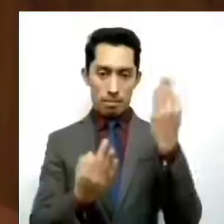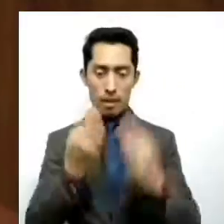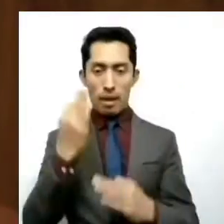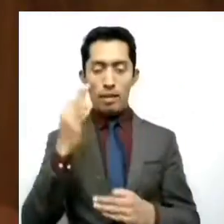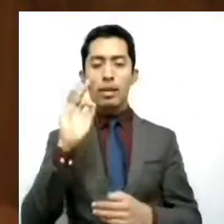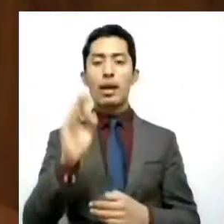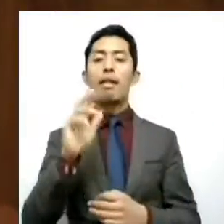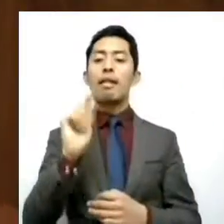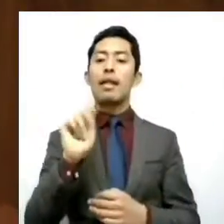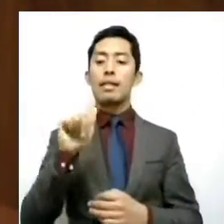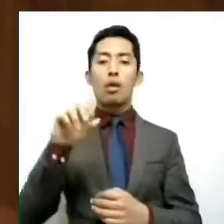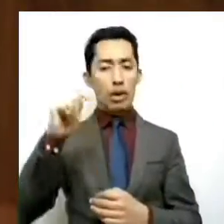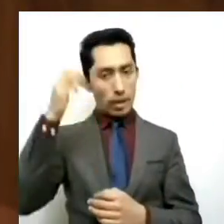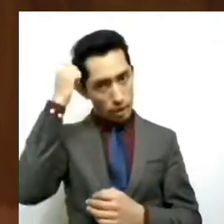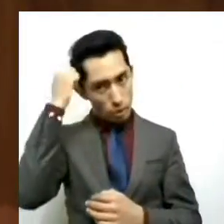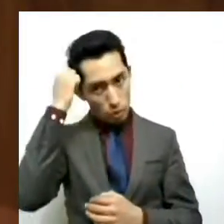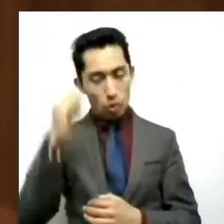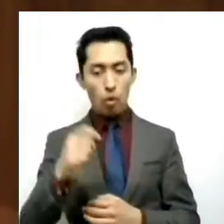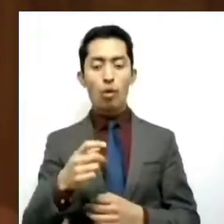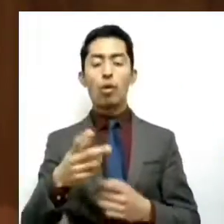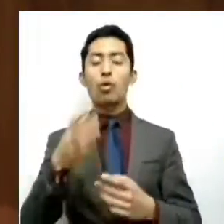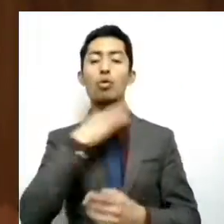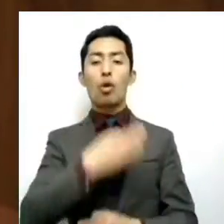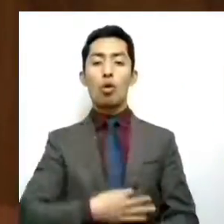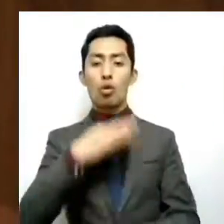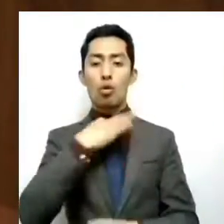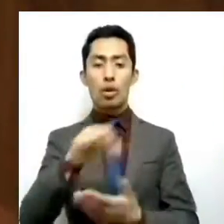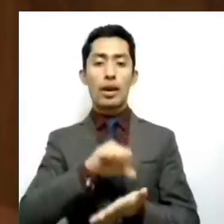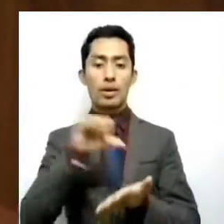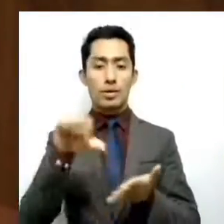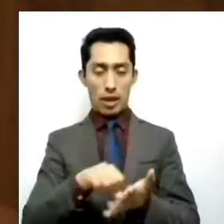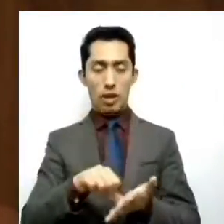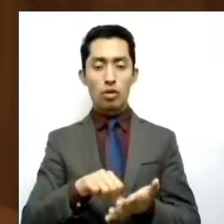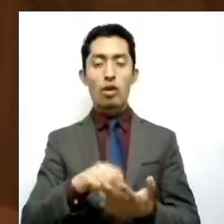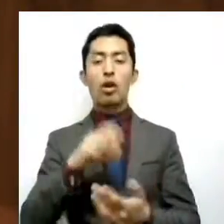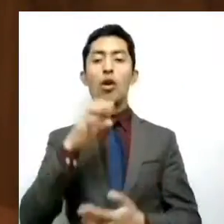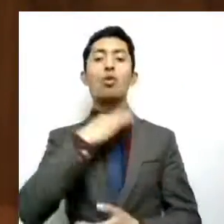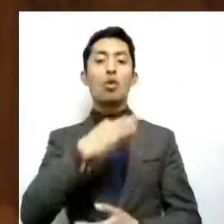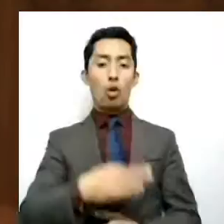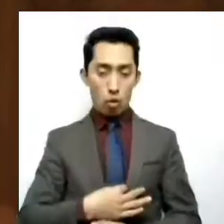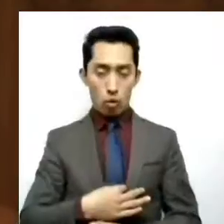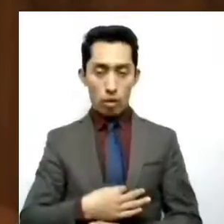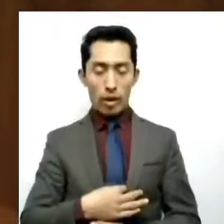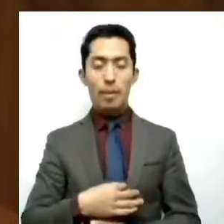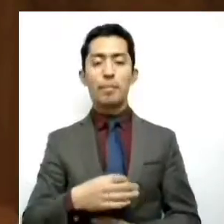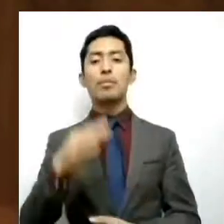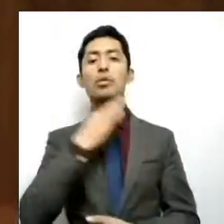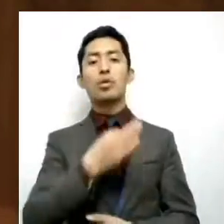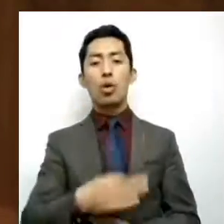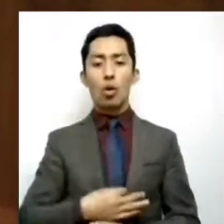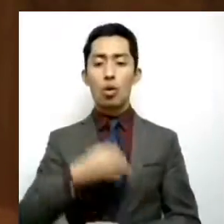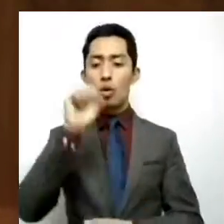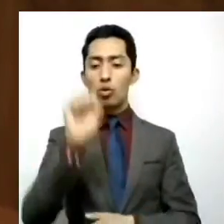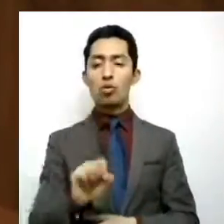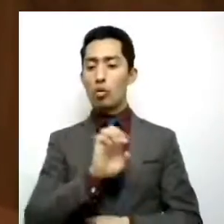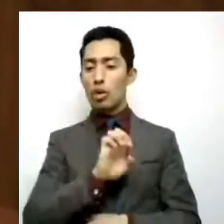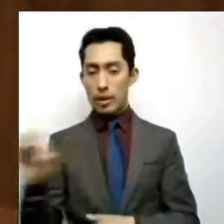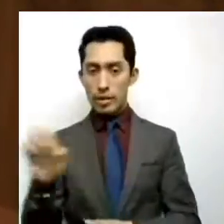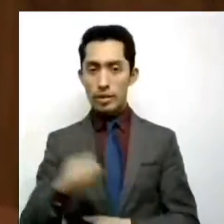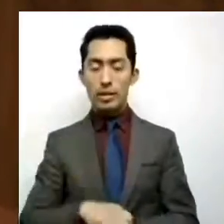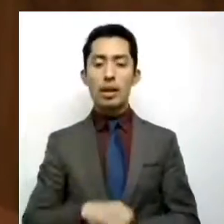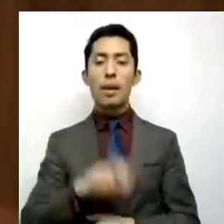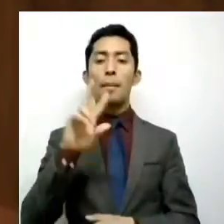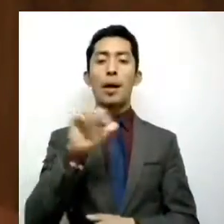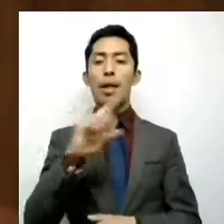Tezcoco, Toluca Centro Histórico, Toluca, Toluca Suroeste, Valle de